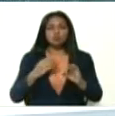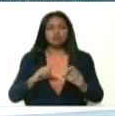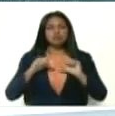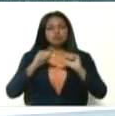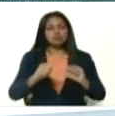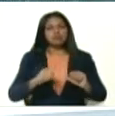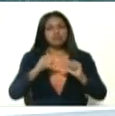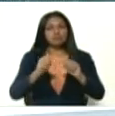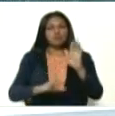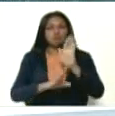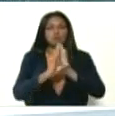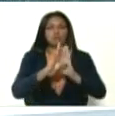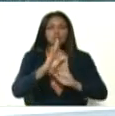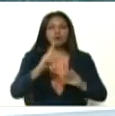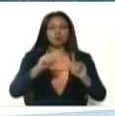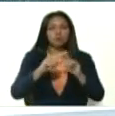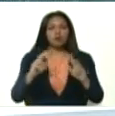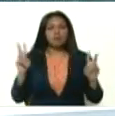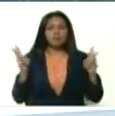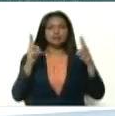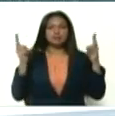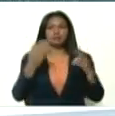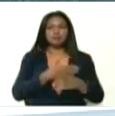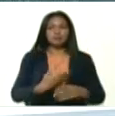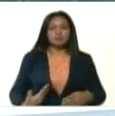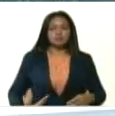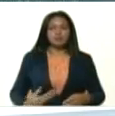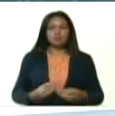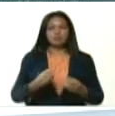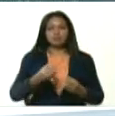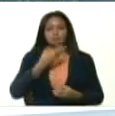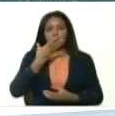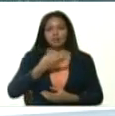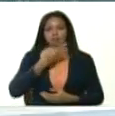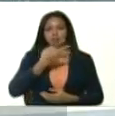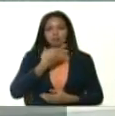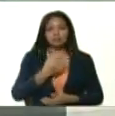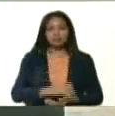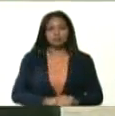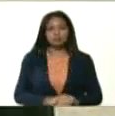seguiremos avanzando y venciendo presidente. Muy buenas tardes.